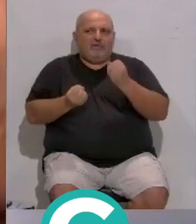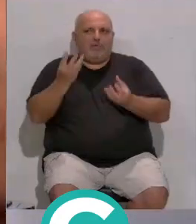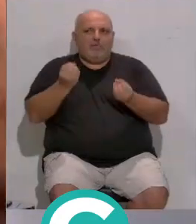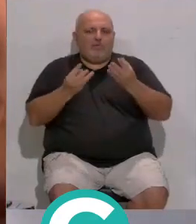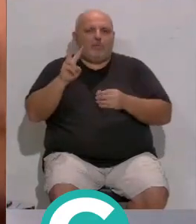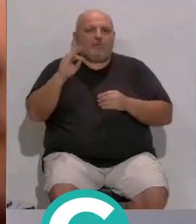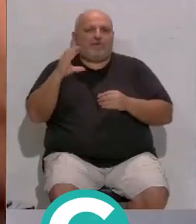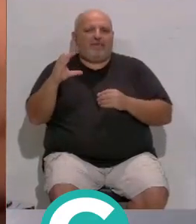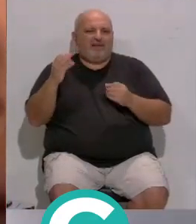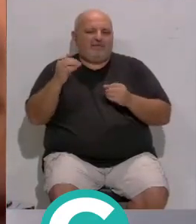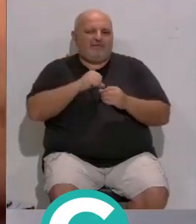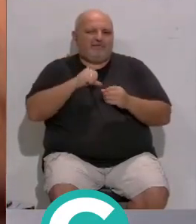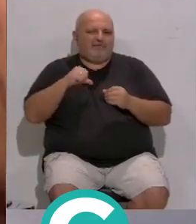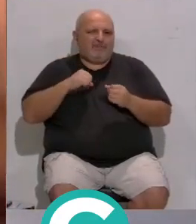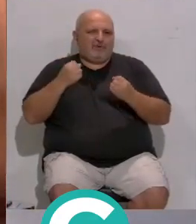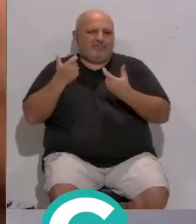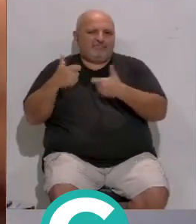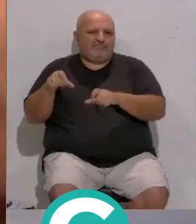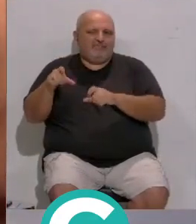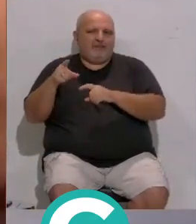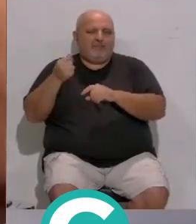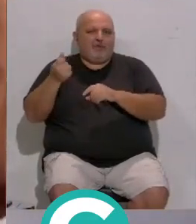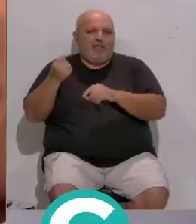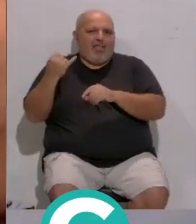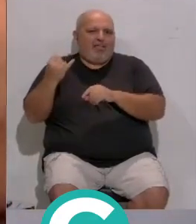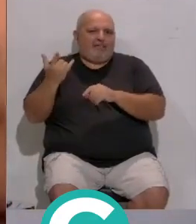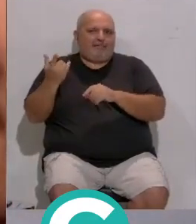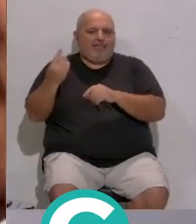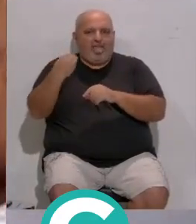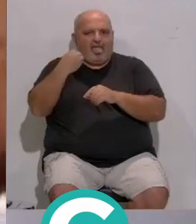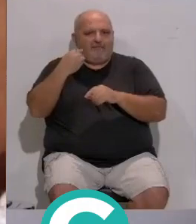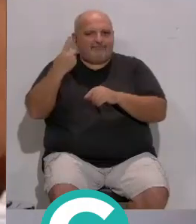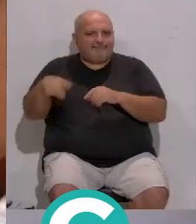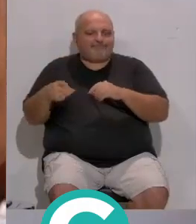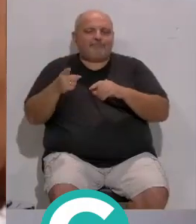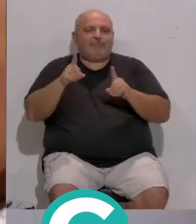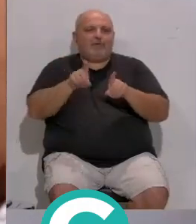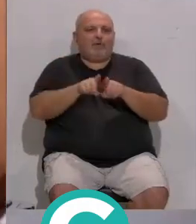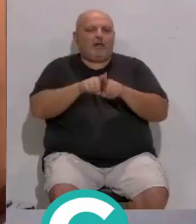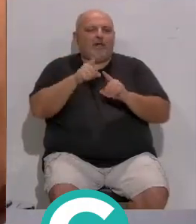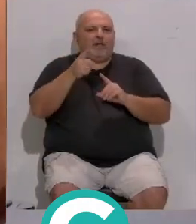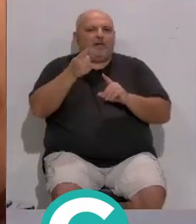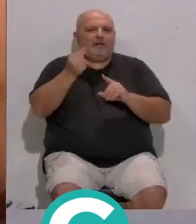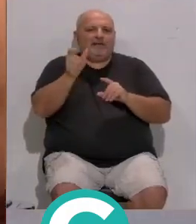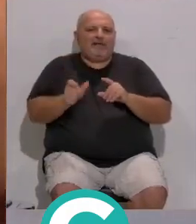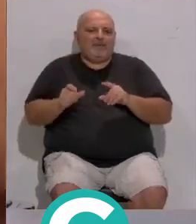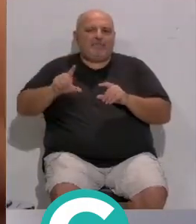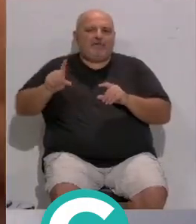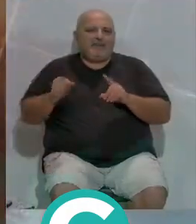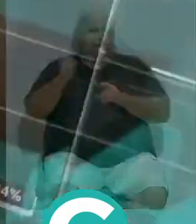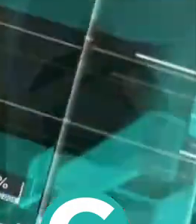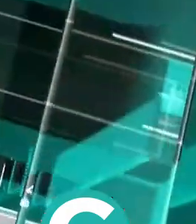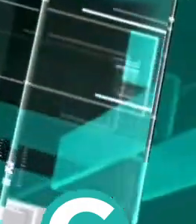de las VTC... ...que tienen otras reglas del juego diferentes a las que ellas tienen... ...y porque además tienen de las tarifas más baratas de toda España.